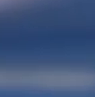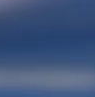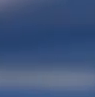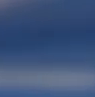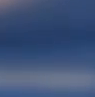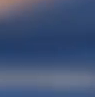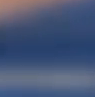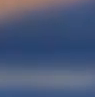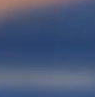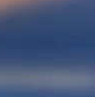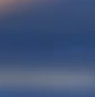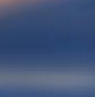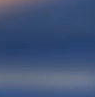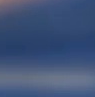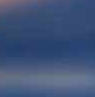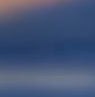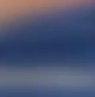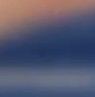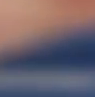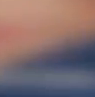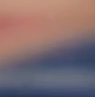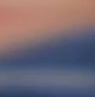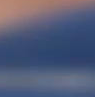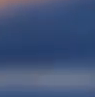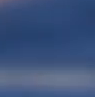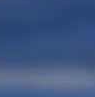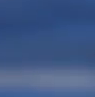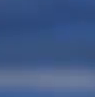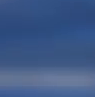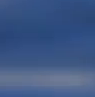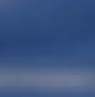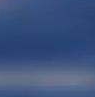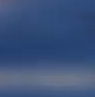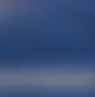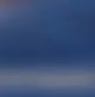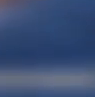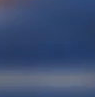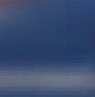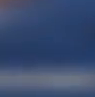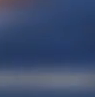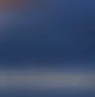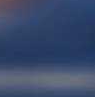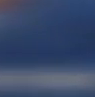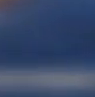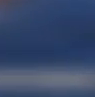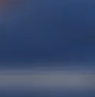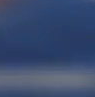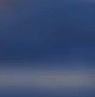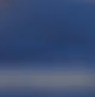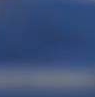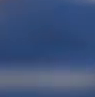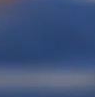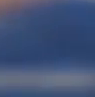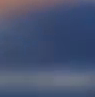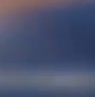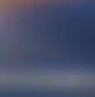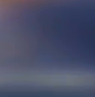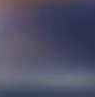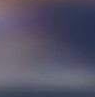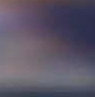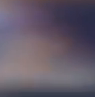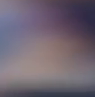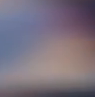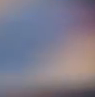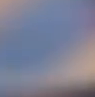niño recibió ayuda de Rubén, un activista que tiene una asociación que se llama Héroes Sin Capa, donde supuestamente brindan apoyo a alrededor de